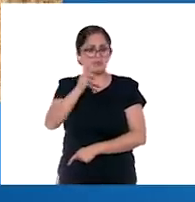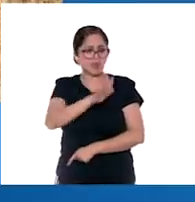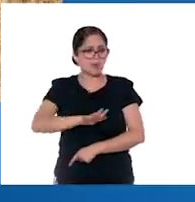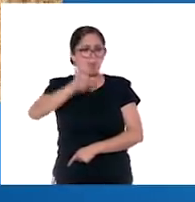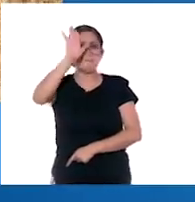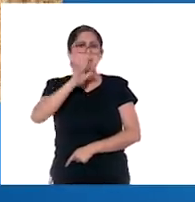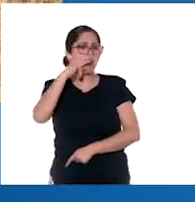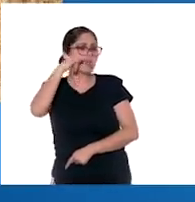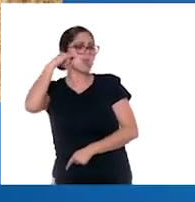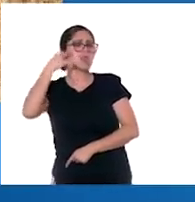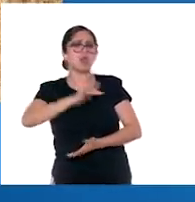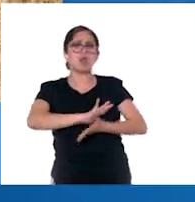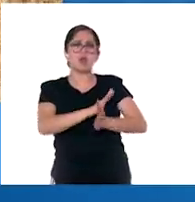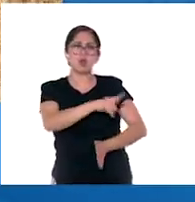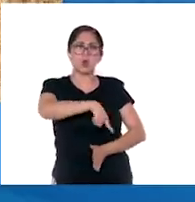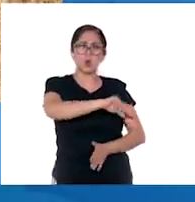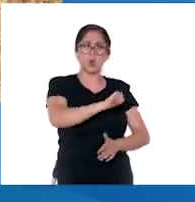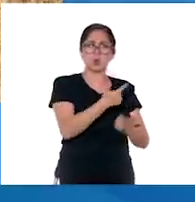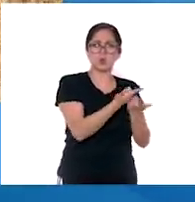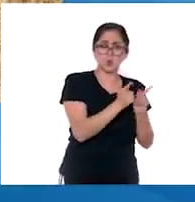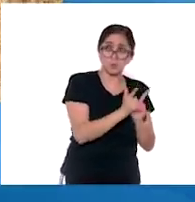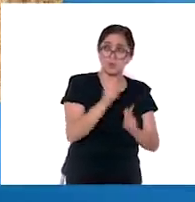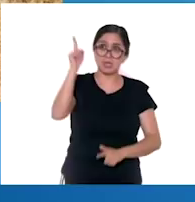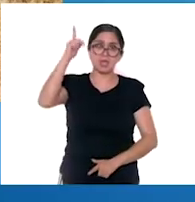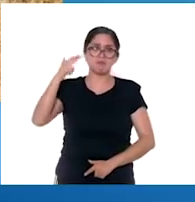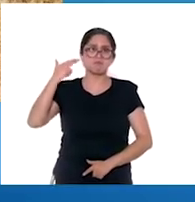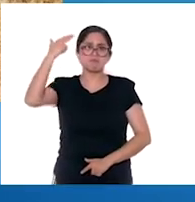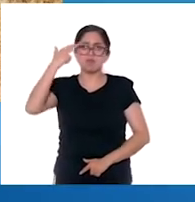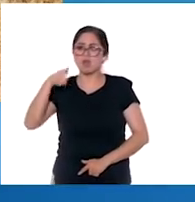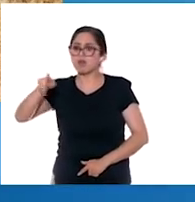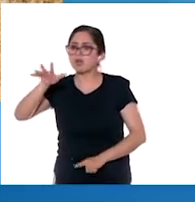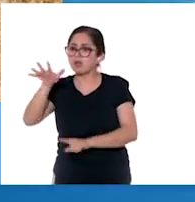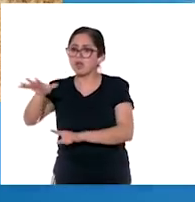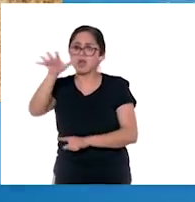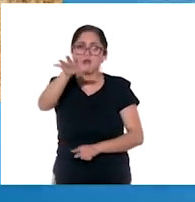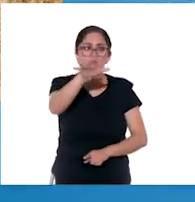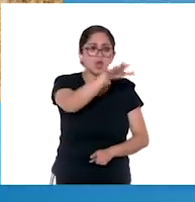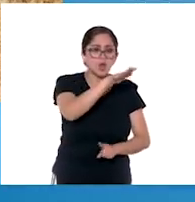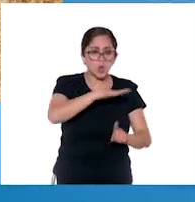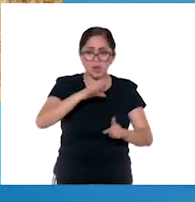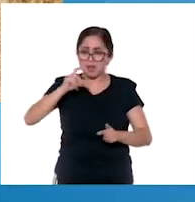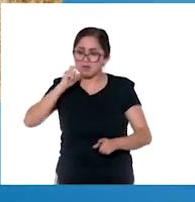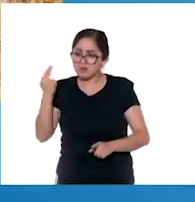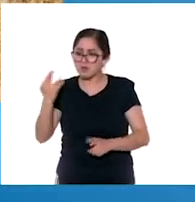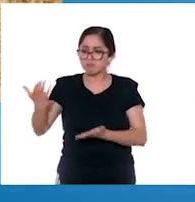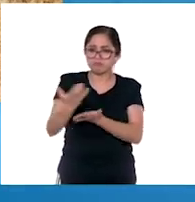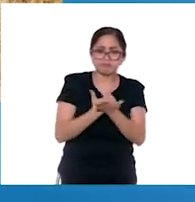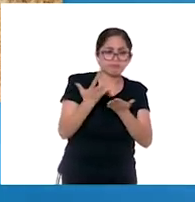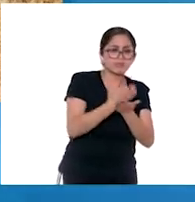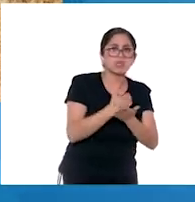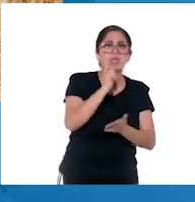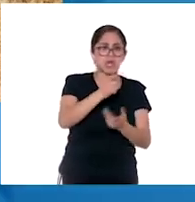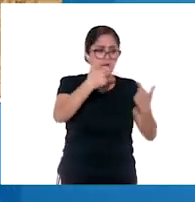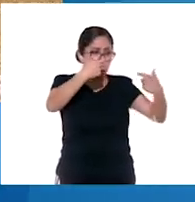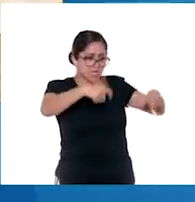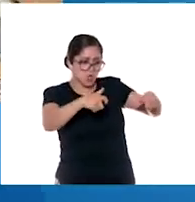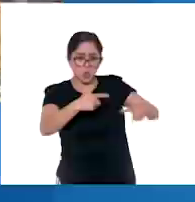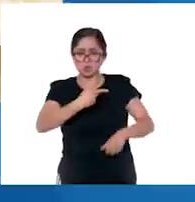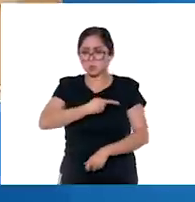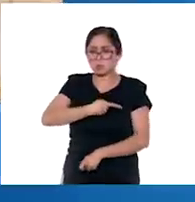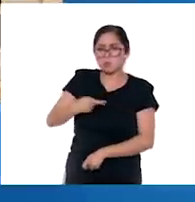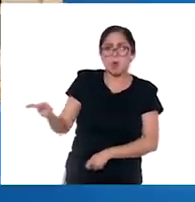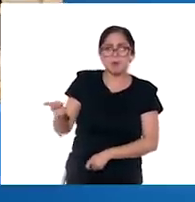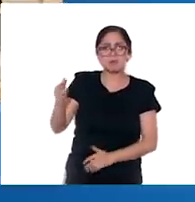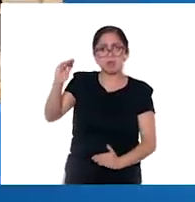Mientras la corona se ocupaba de obtener riquezas de sus colonias, las diferencias sociales entre ricos y pobres se incrementaron.